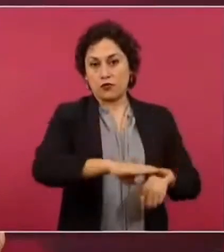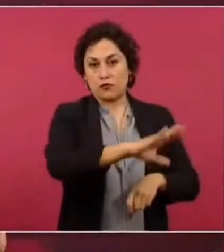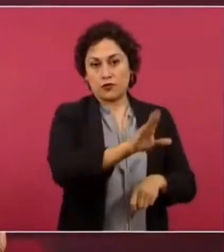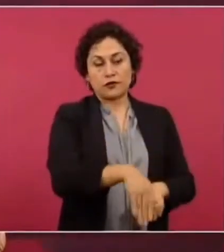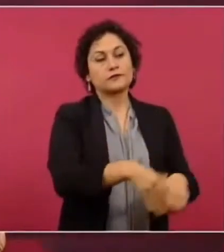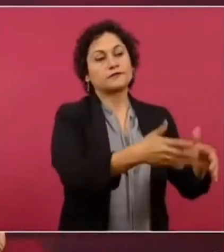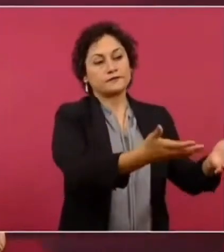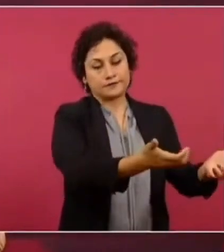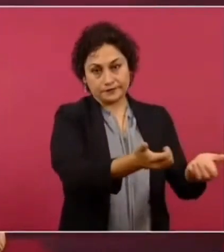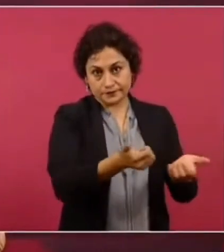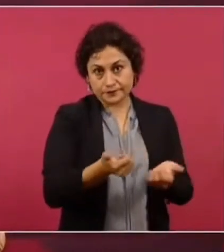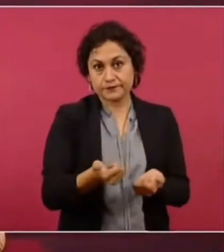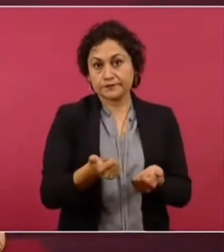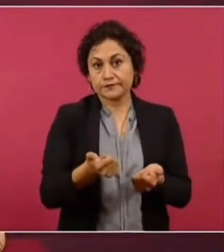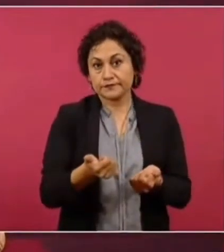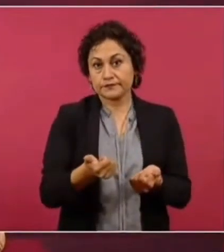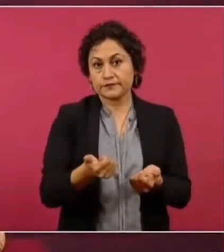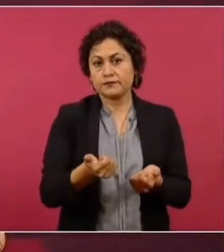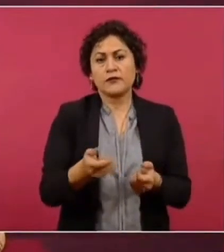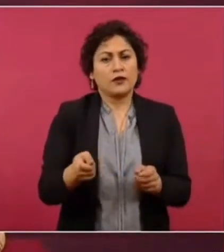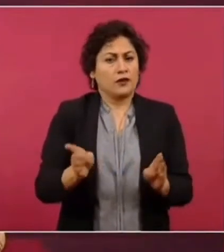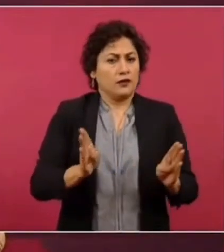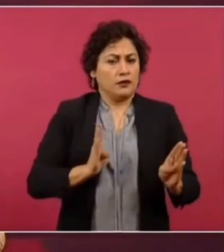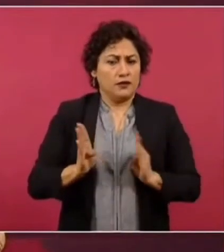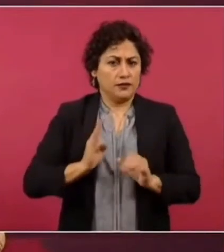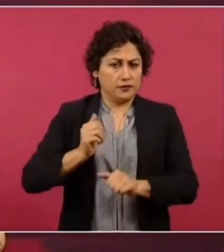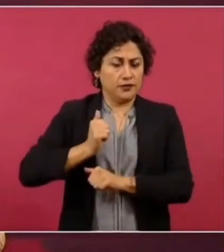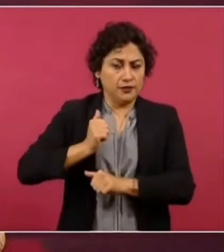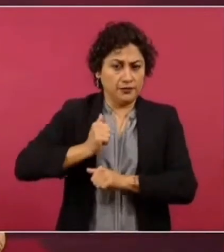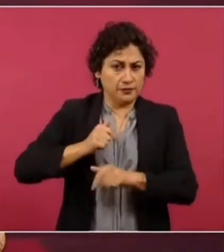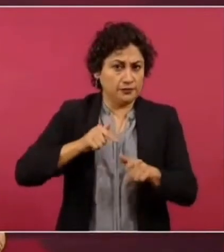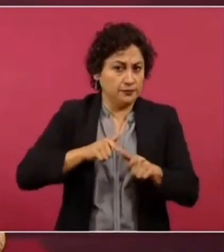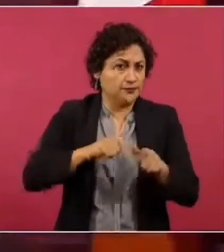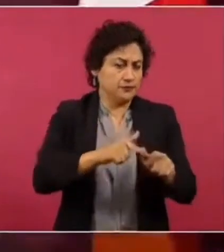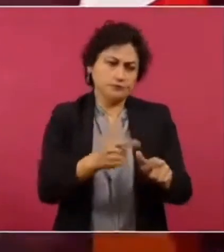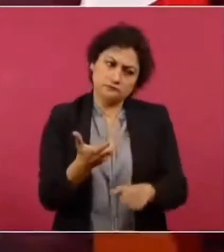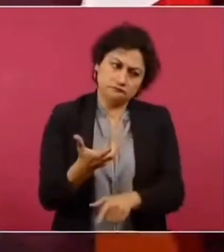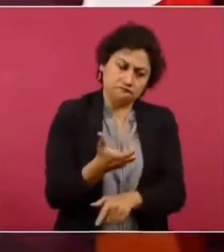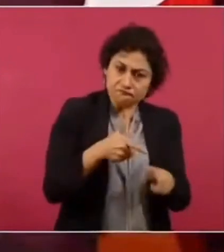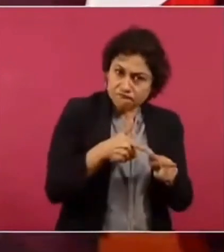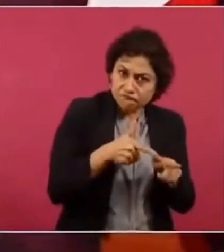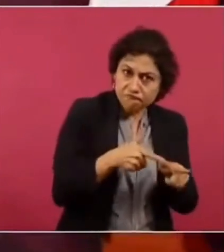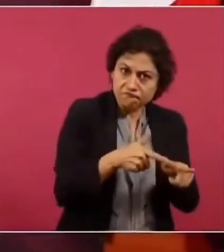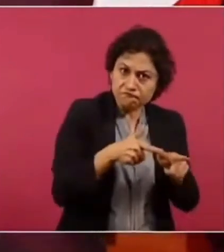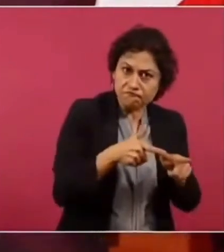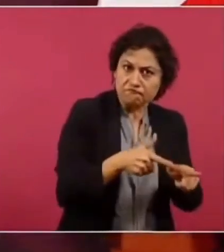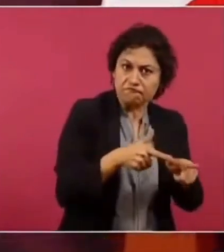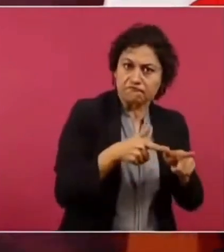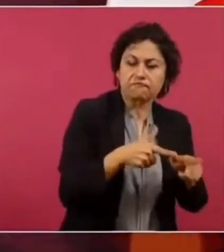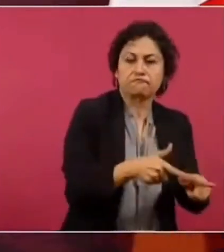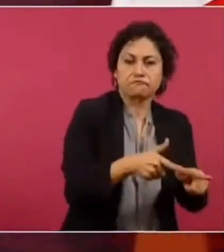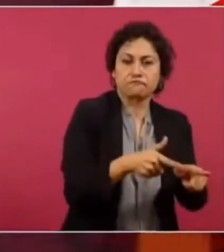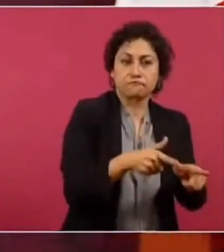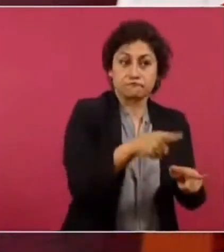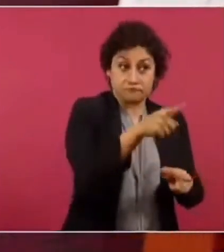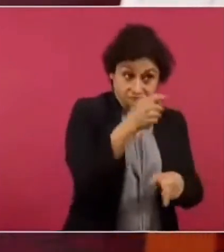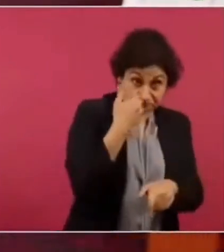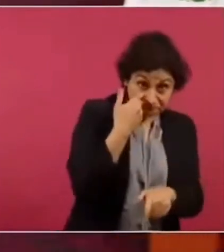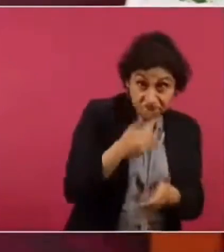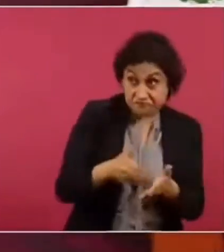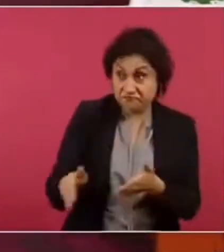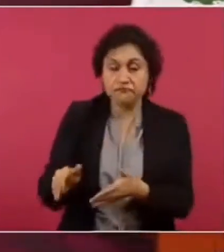del ejército. se mantuvo y